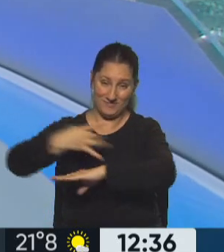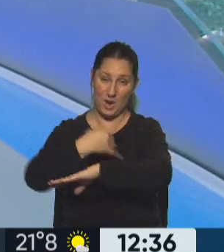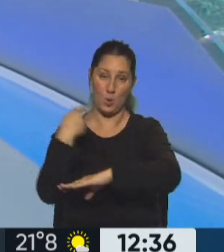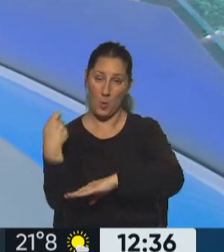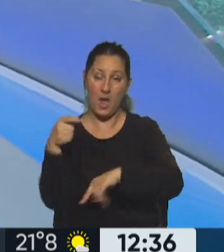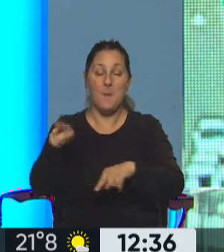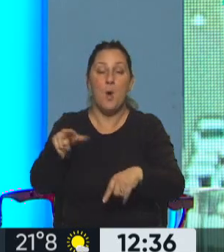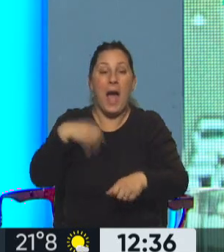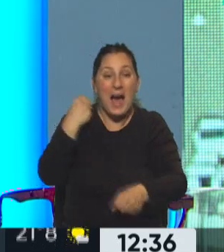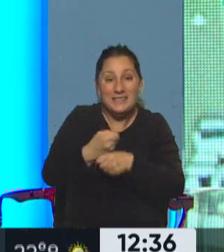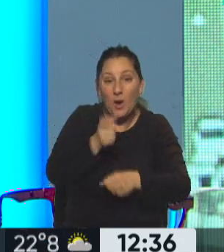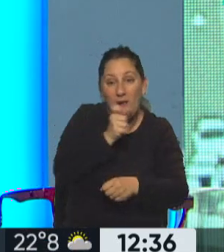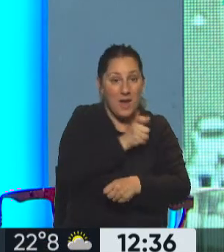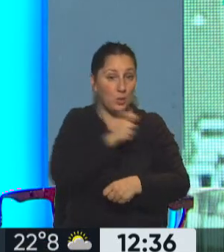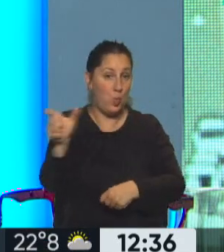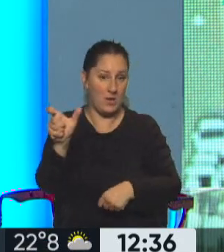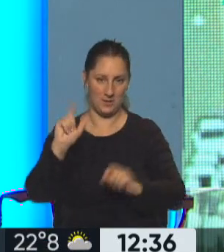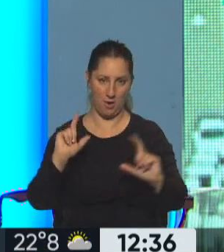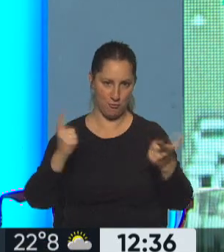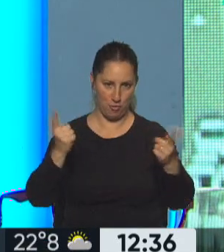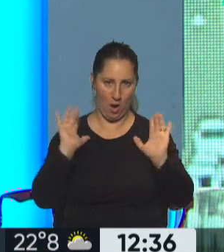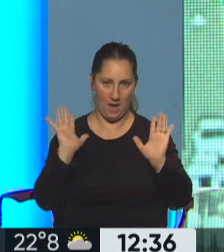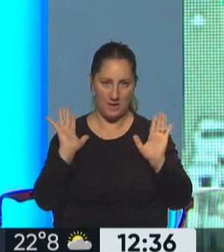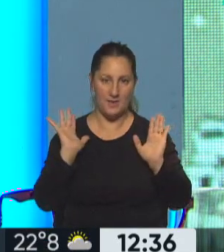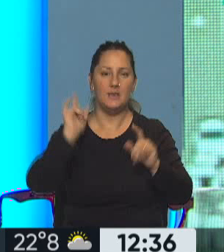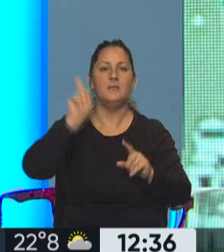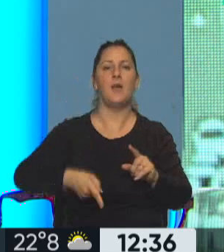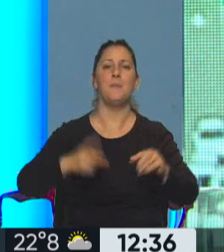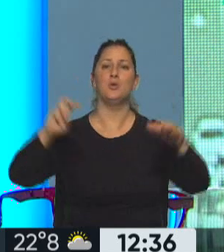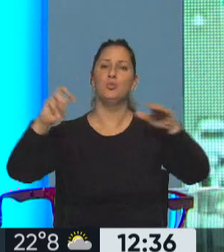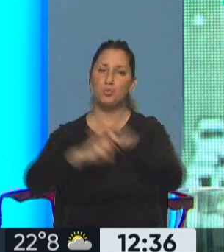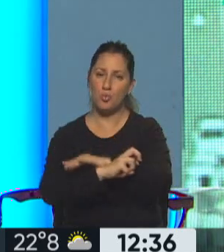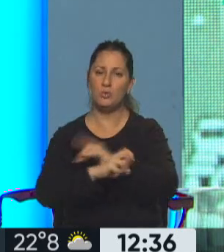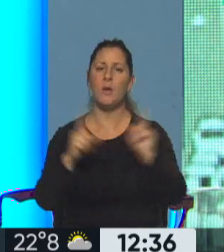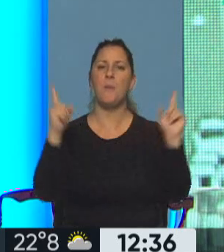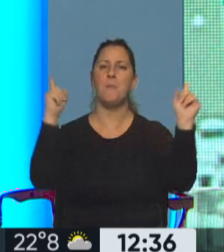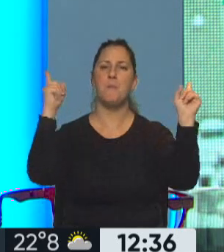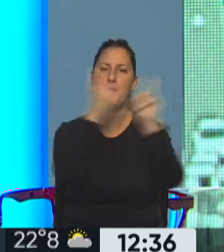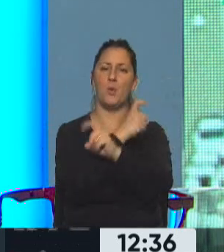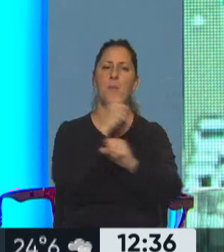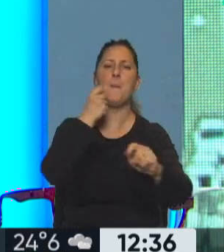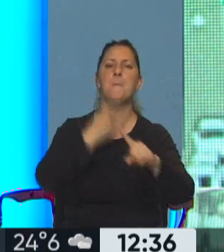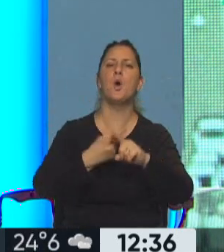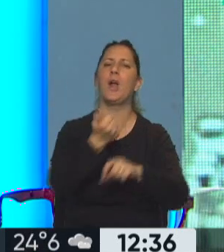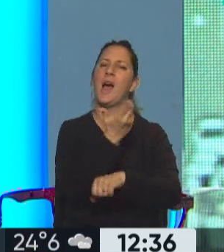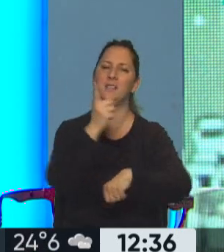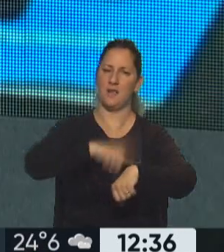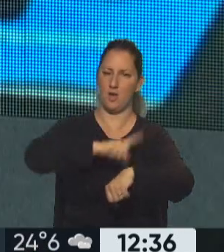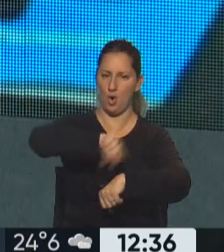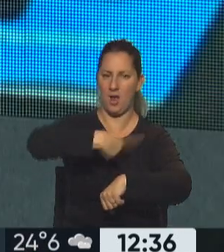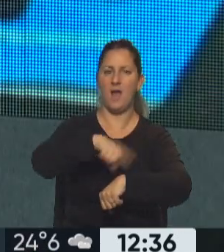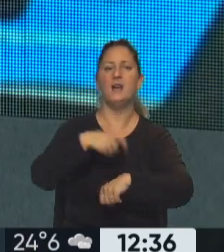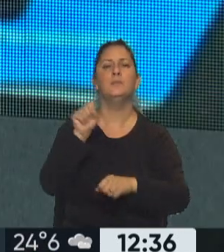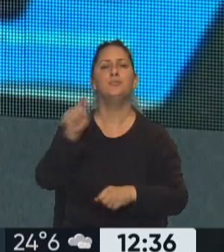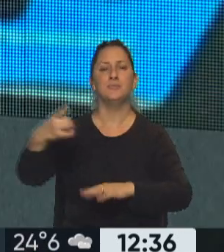respuesta y también hay conflictos en el subte, pero en este caso por el tema de la jornada horaria. Sí, en el caso de los